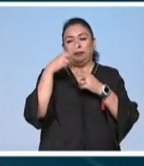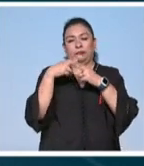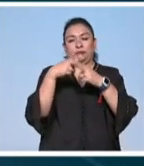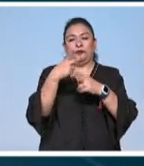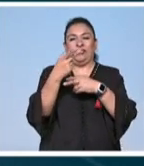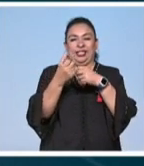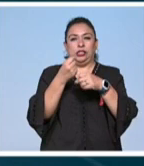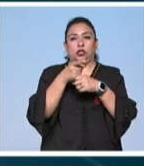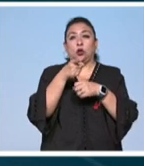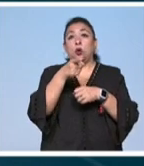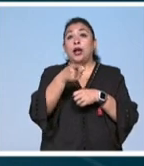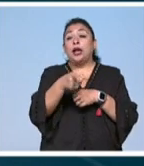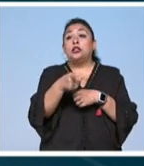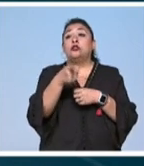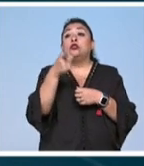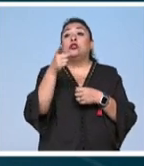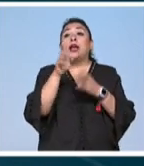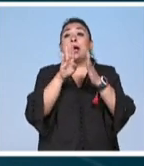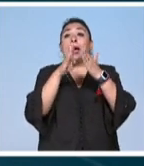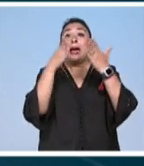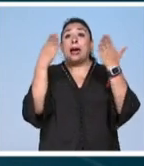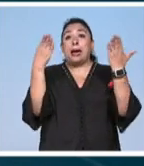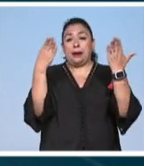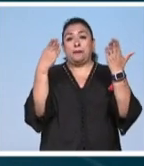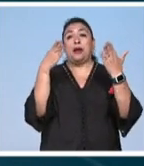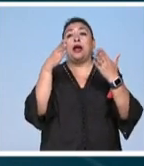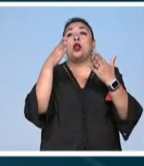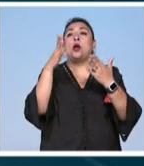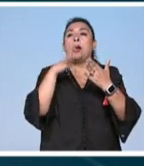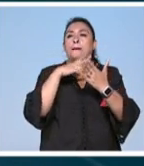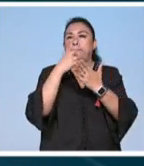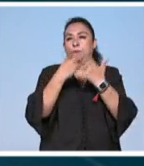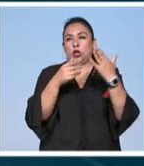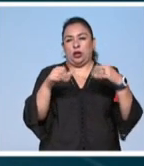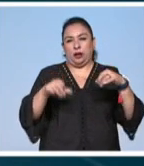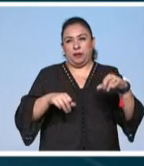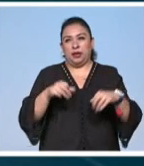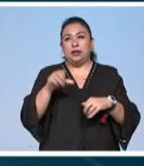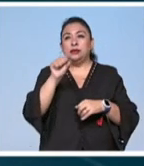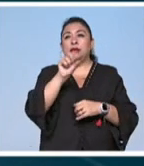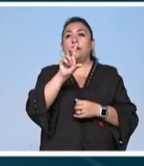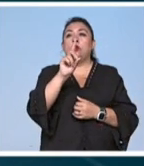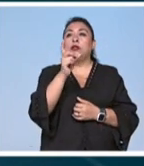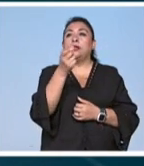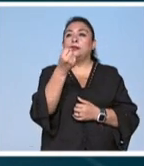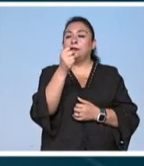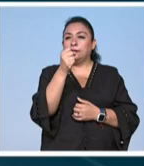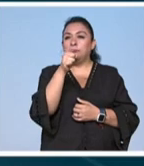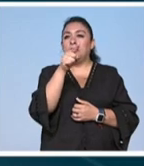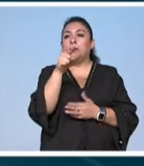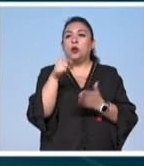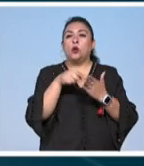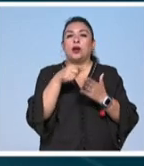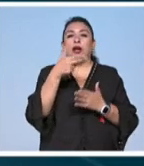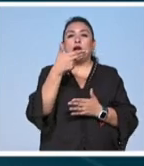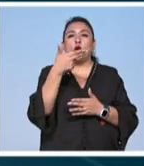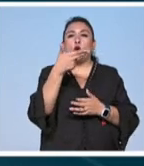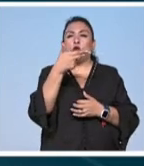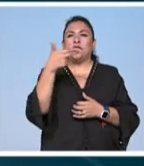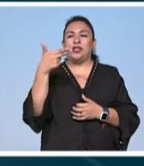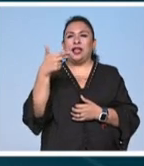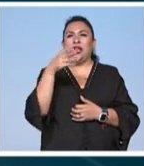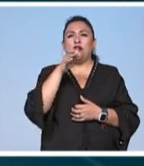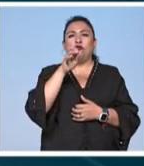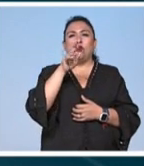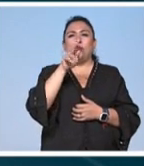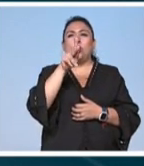este 25 aniversario el armario abierto ha organizado un programa de actividades el sábado 30 de septiembre en el hotel four points de la